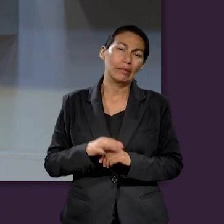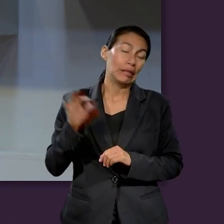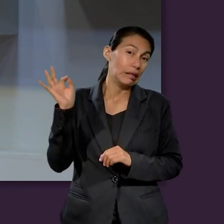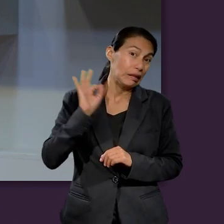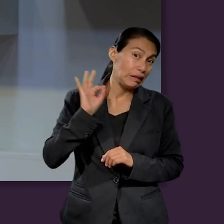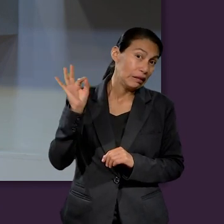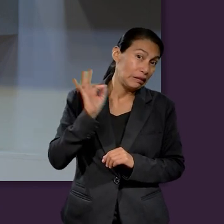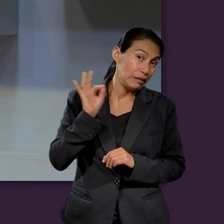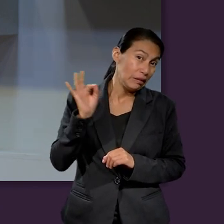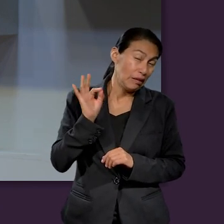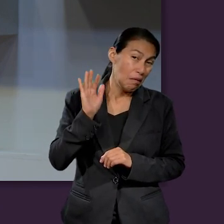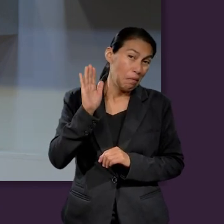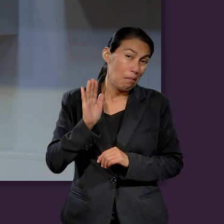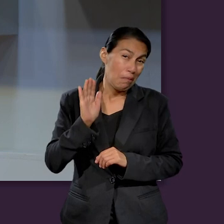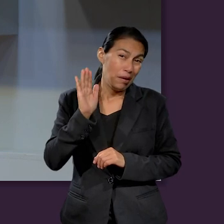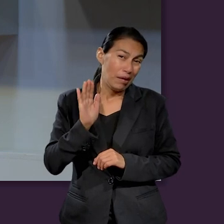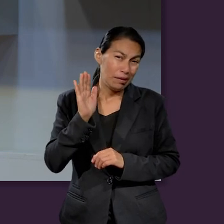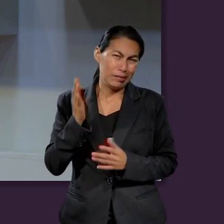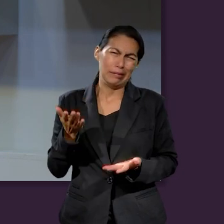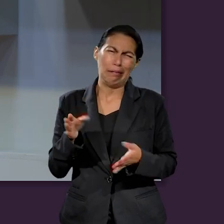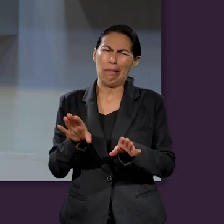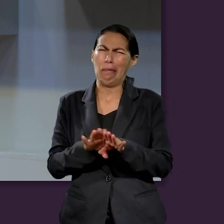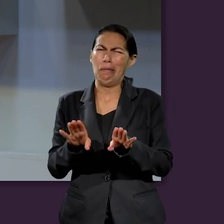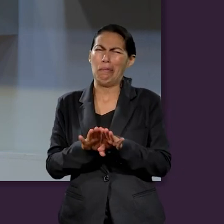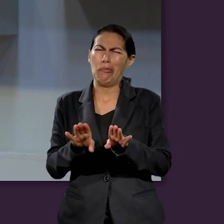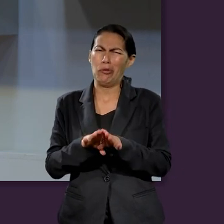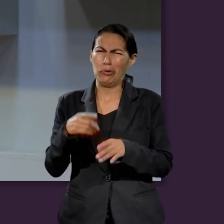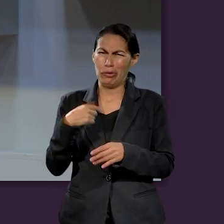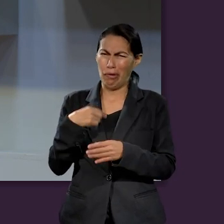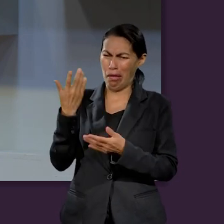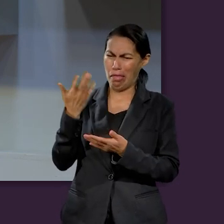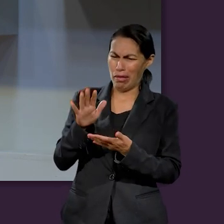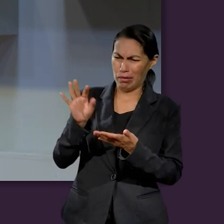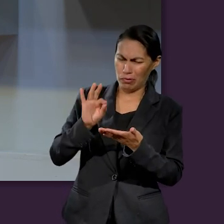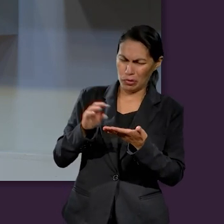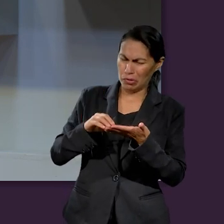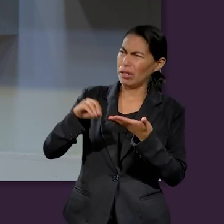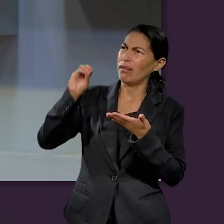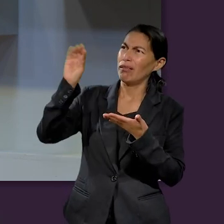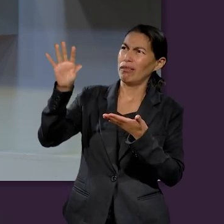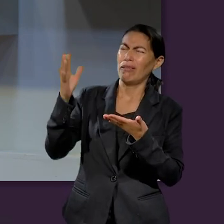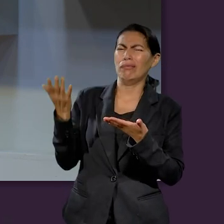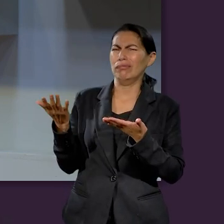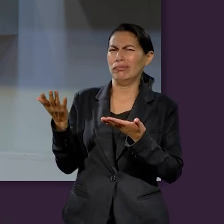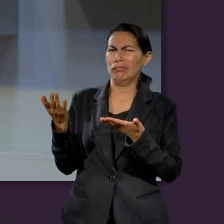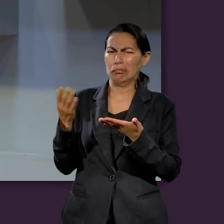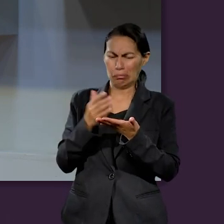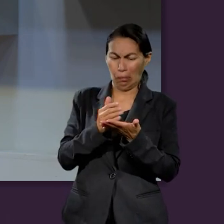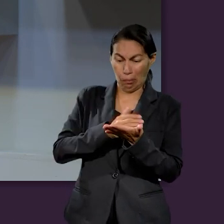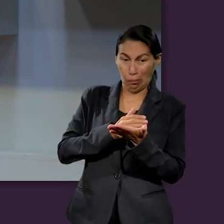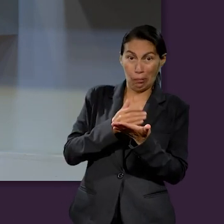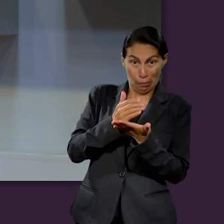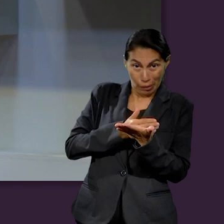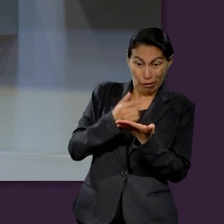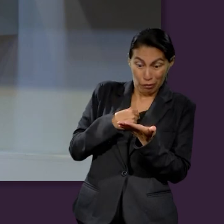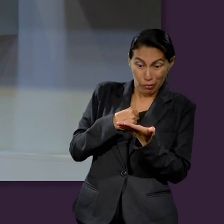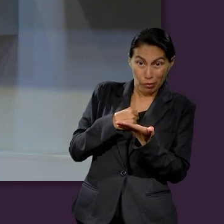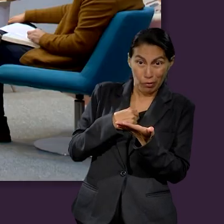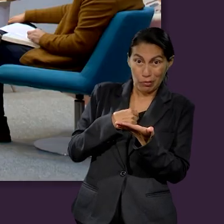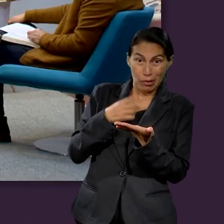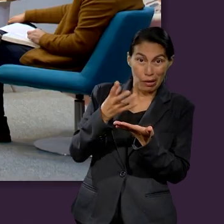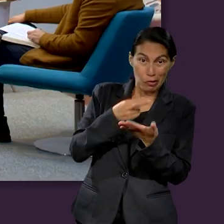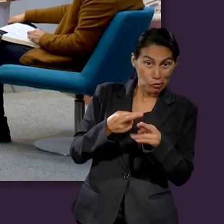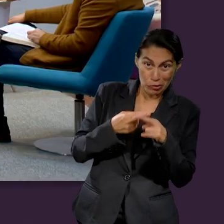Dios, es decir, quizás puede parecer ilógico desde la conmovisión humana que si yo le pago el diezmo a Dios, tú